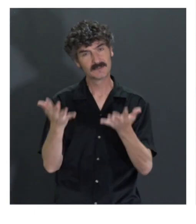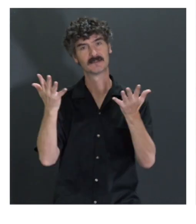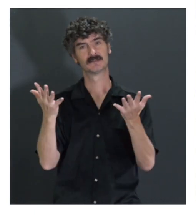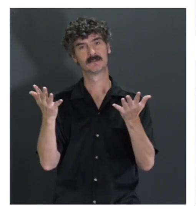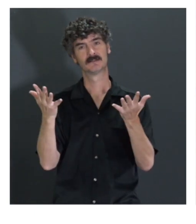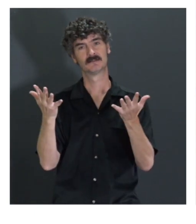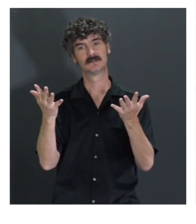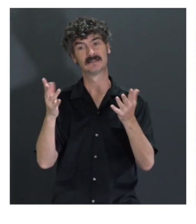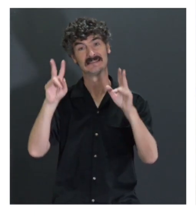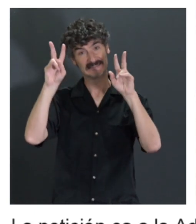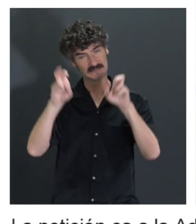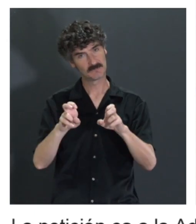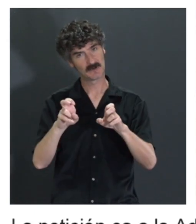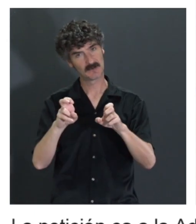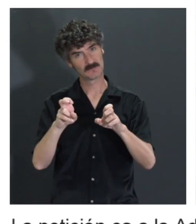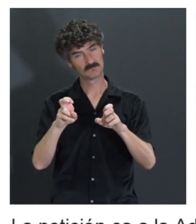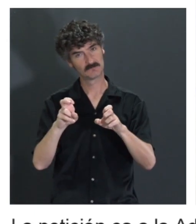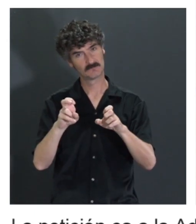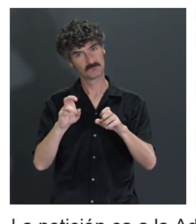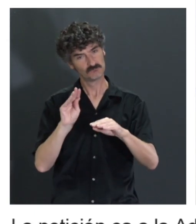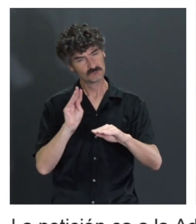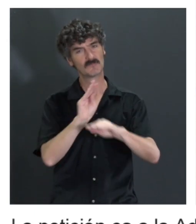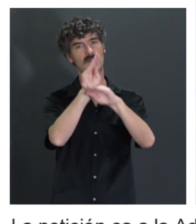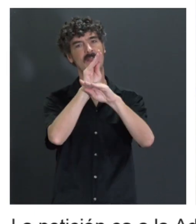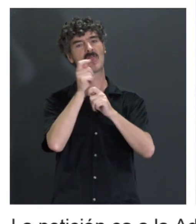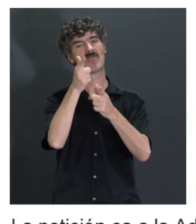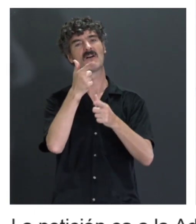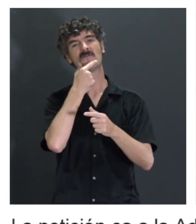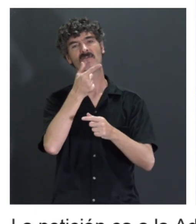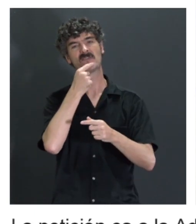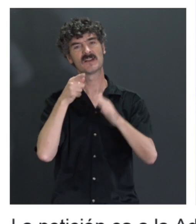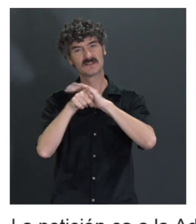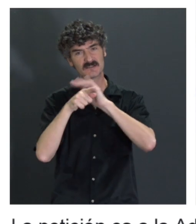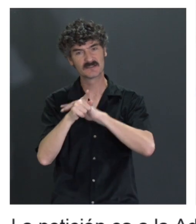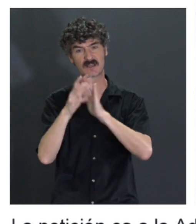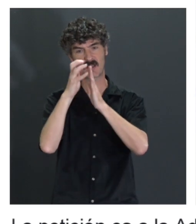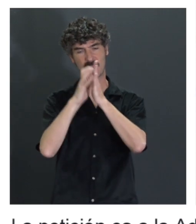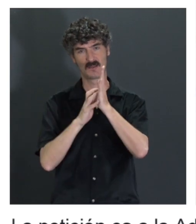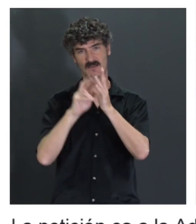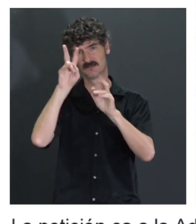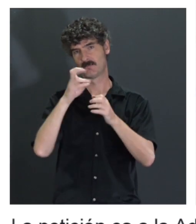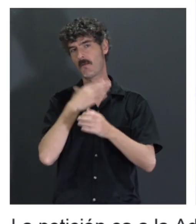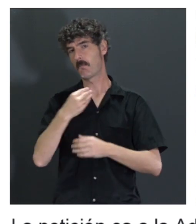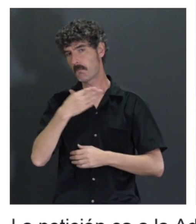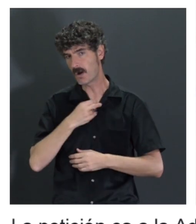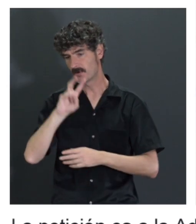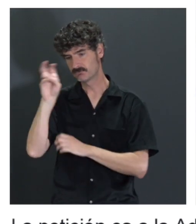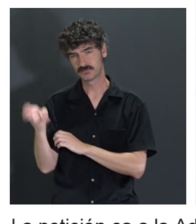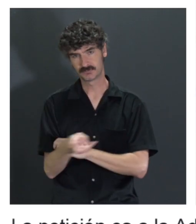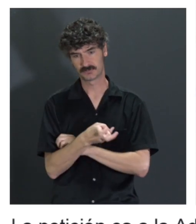la inversión, que faciliten todos los trámites, que reduzcan en burocracia, que permitan